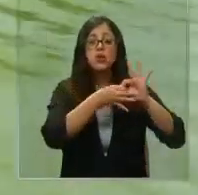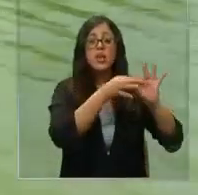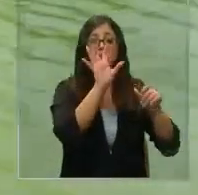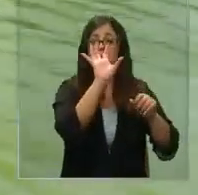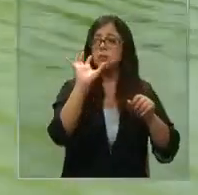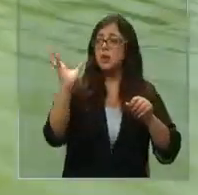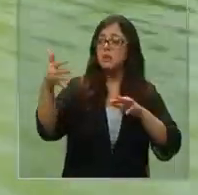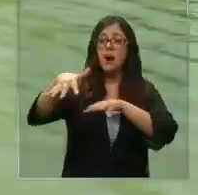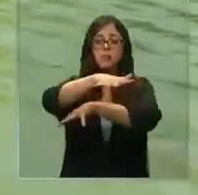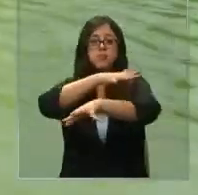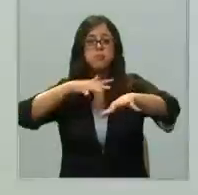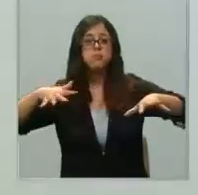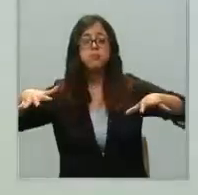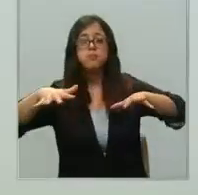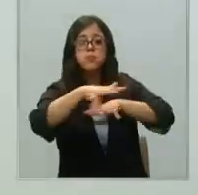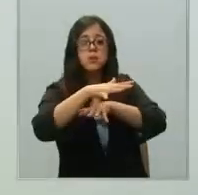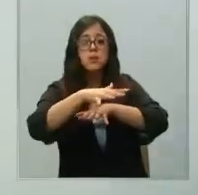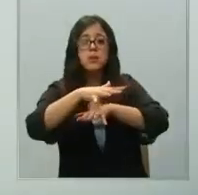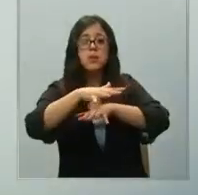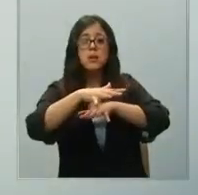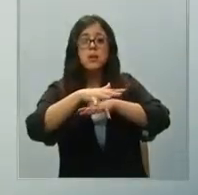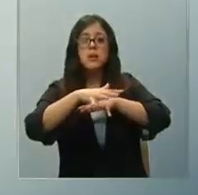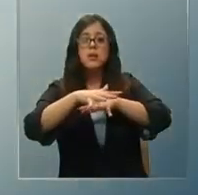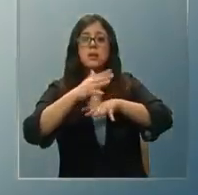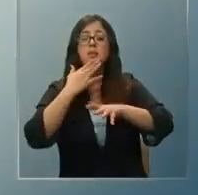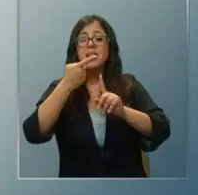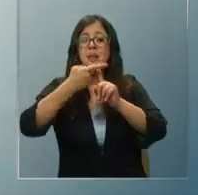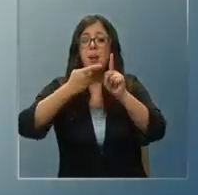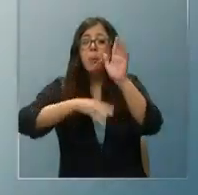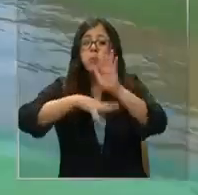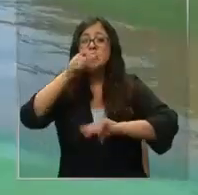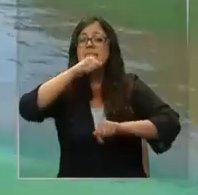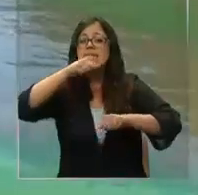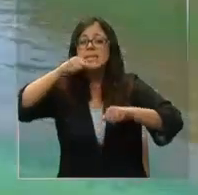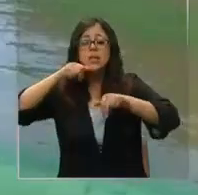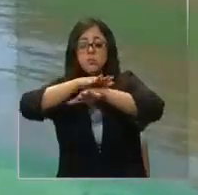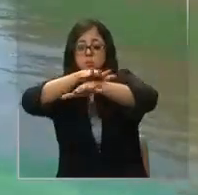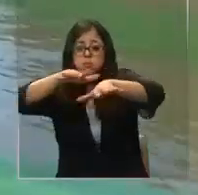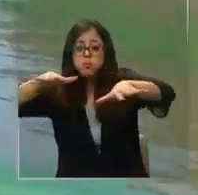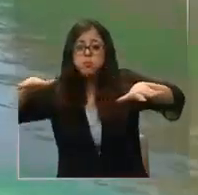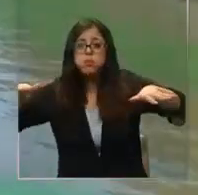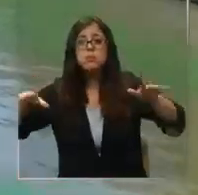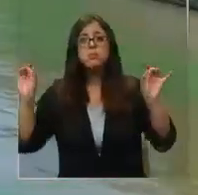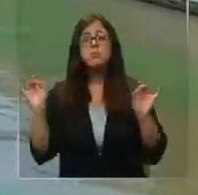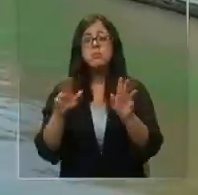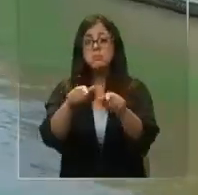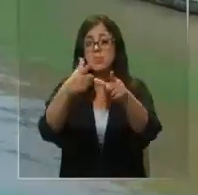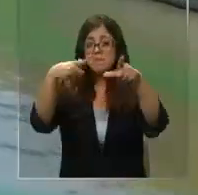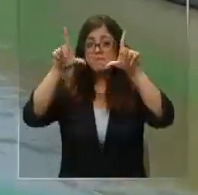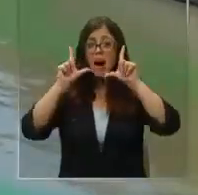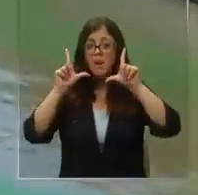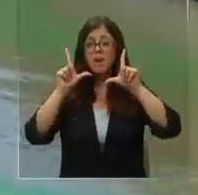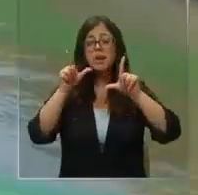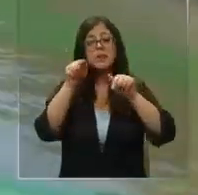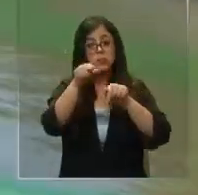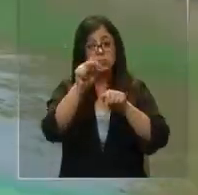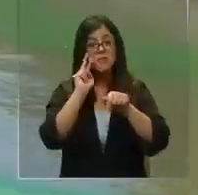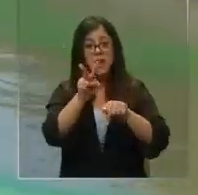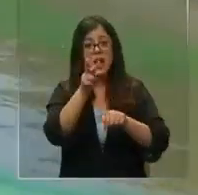con altas temperaturas y una sequía que se profundiza día a día, estas imágenes podrían volverse cada vez más frecuentes.